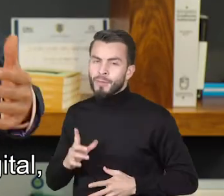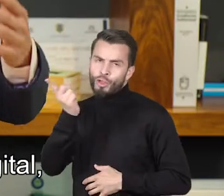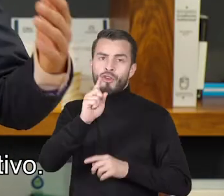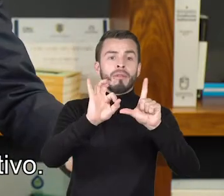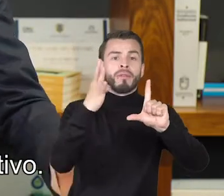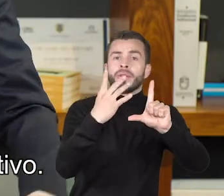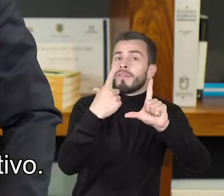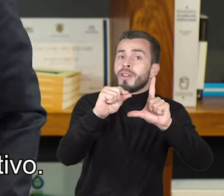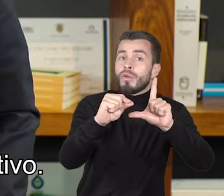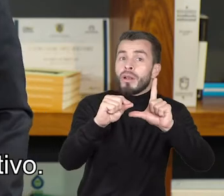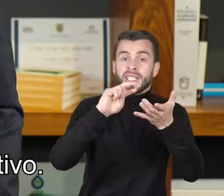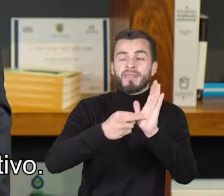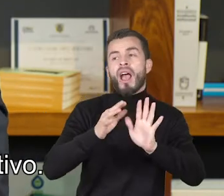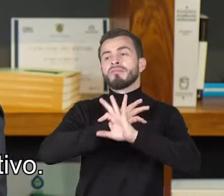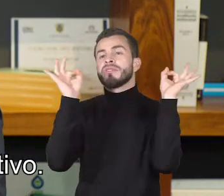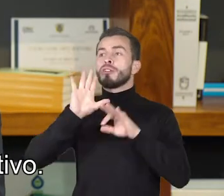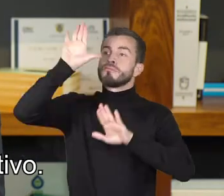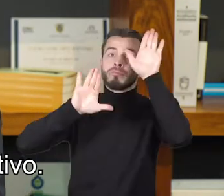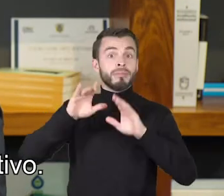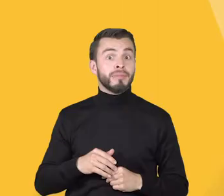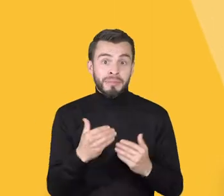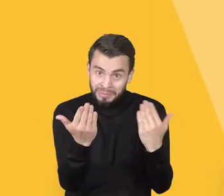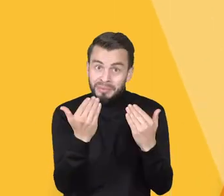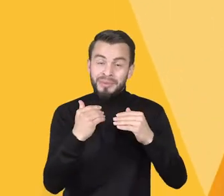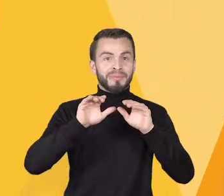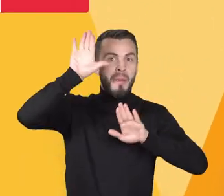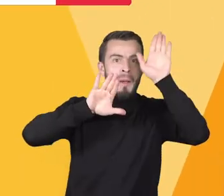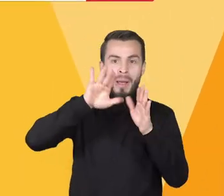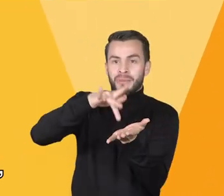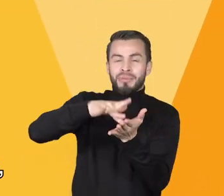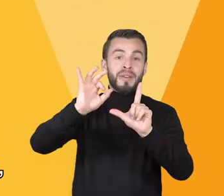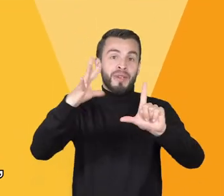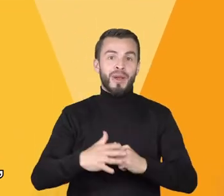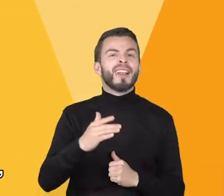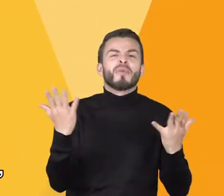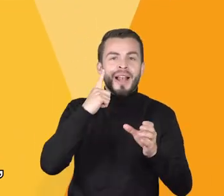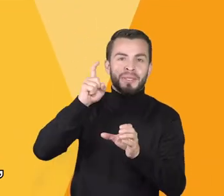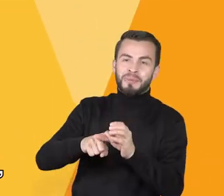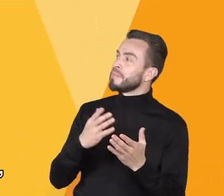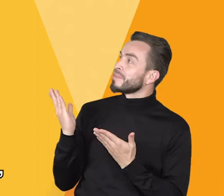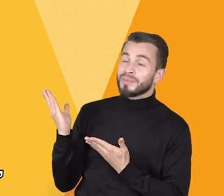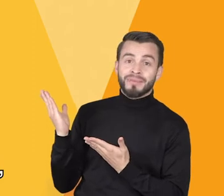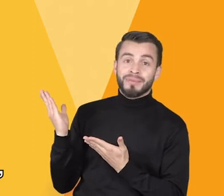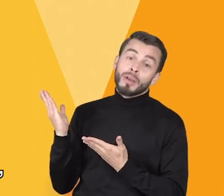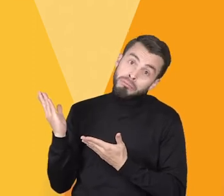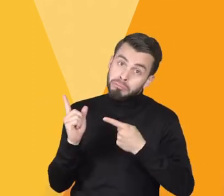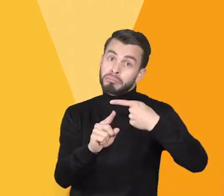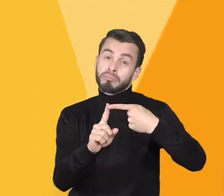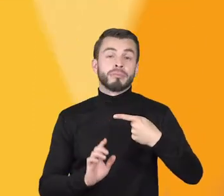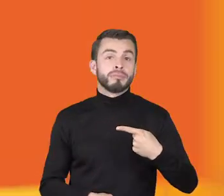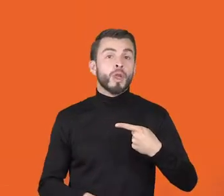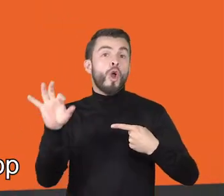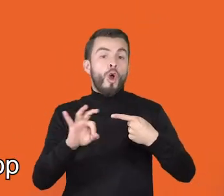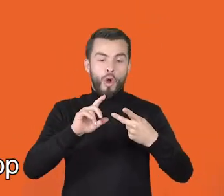hacer digital, virtual, pero no menos participativo. Así que inscríbase en gobiernobogotá.gov.co, esa